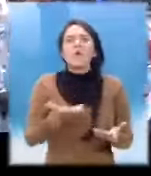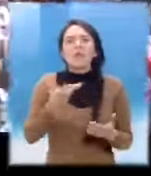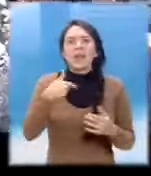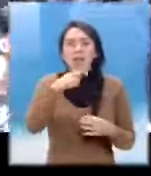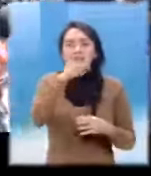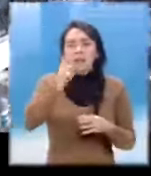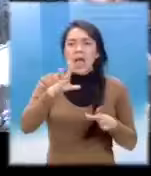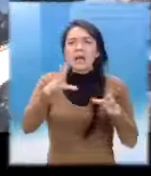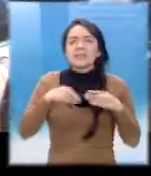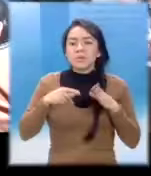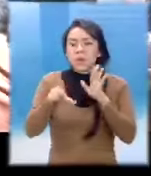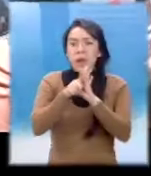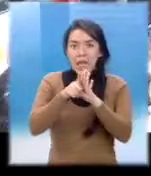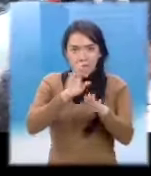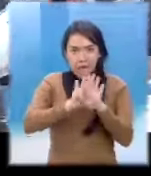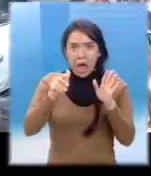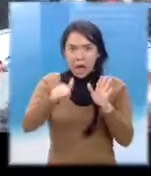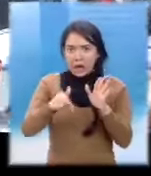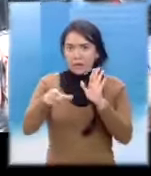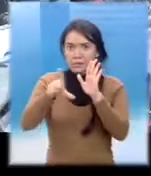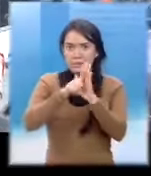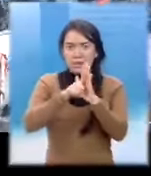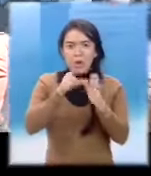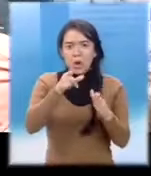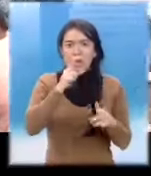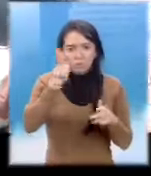ratificar la denuncia Ahí está